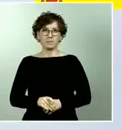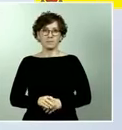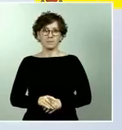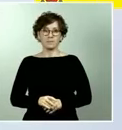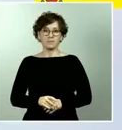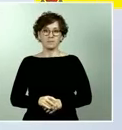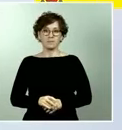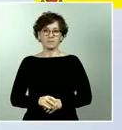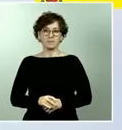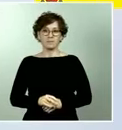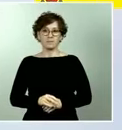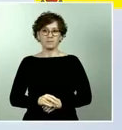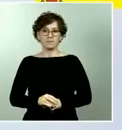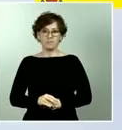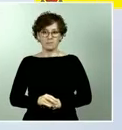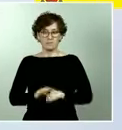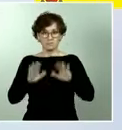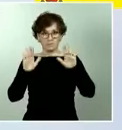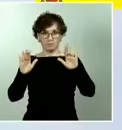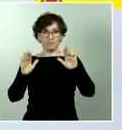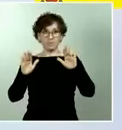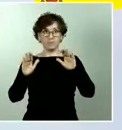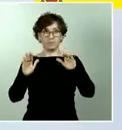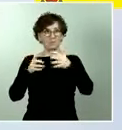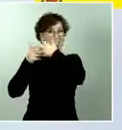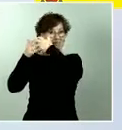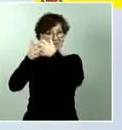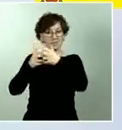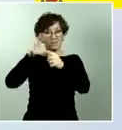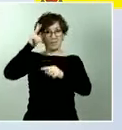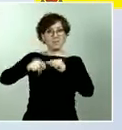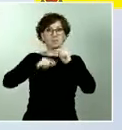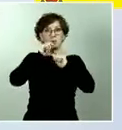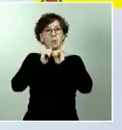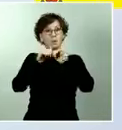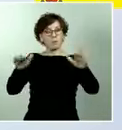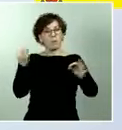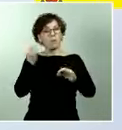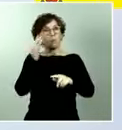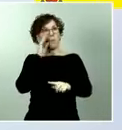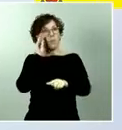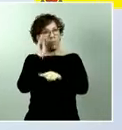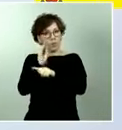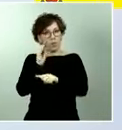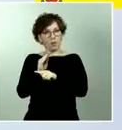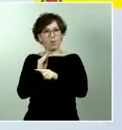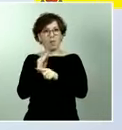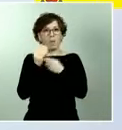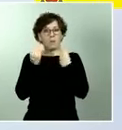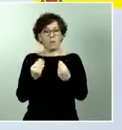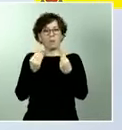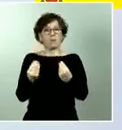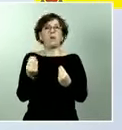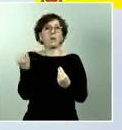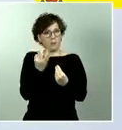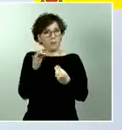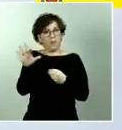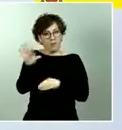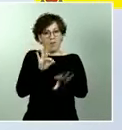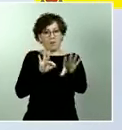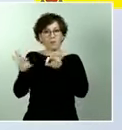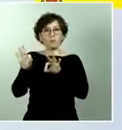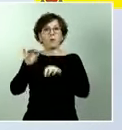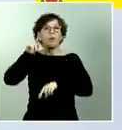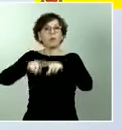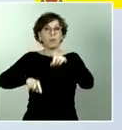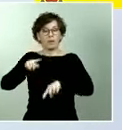pandemia requiere, pues, lógicamente, debemos seguir tomando decisiones según vaya cambiando el escenario, quiero